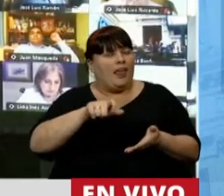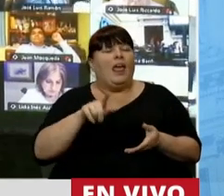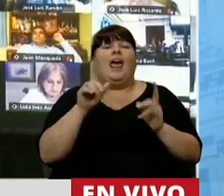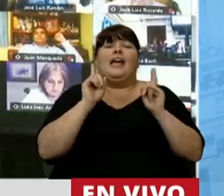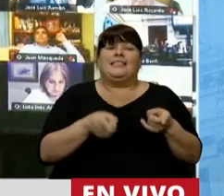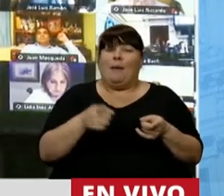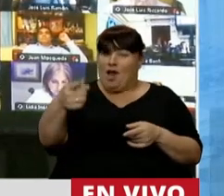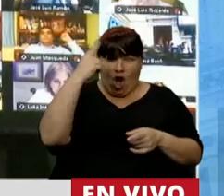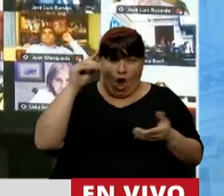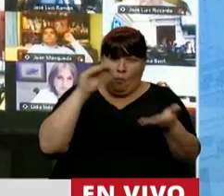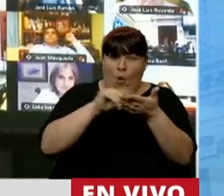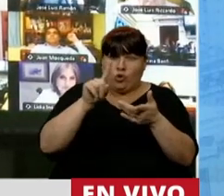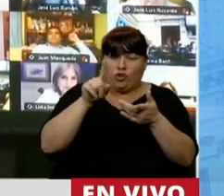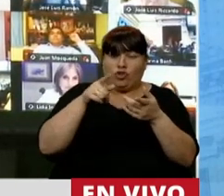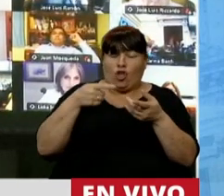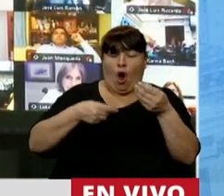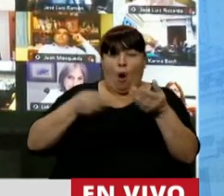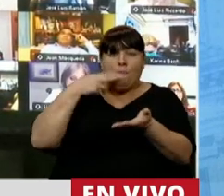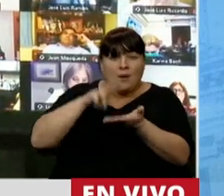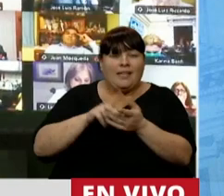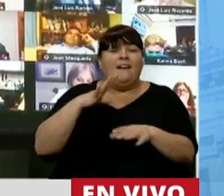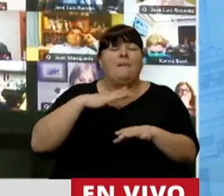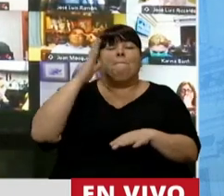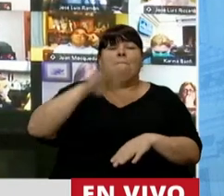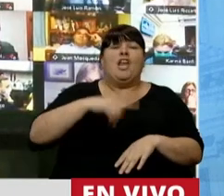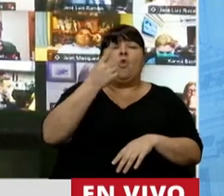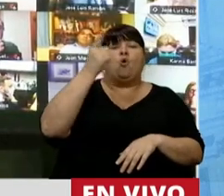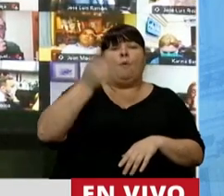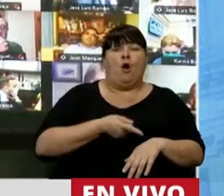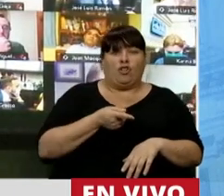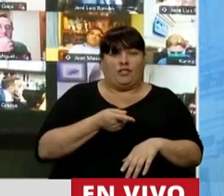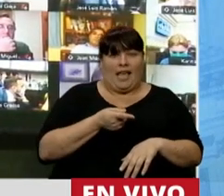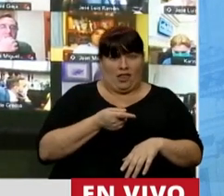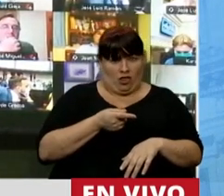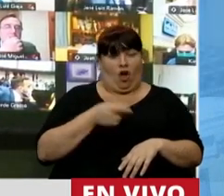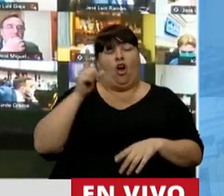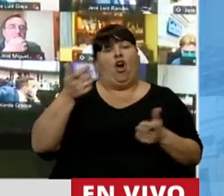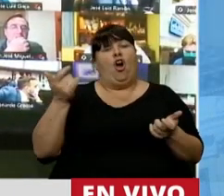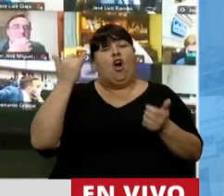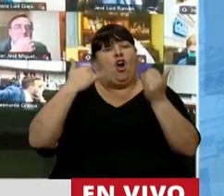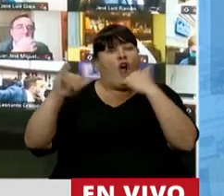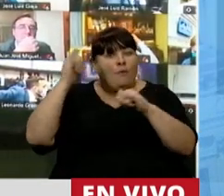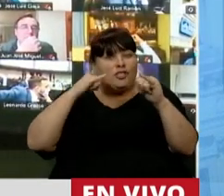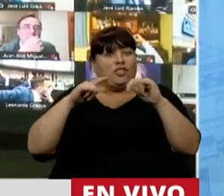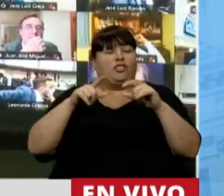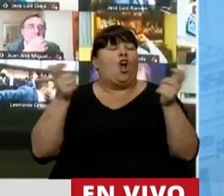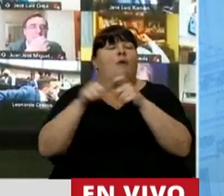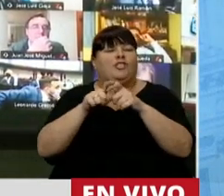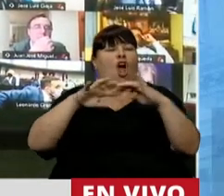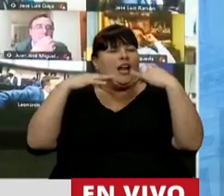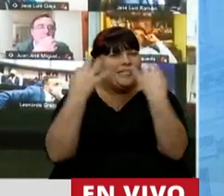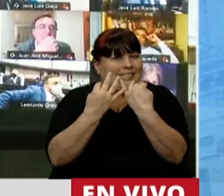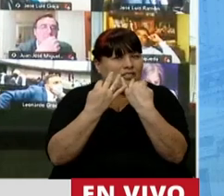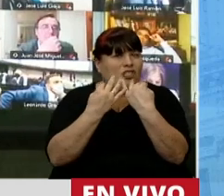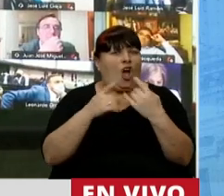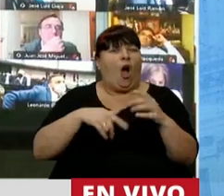de no contemplar eso, tiene la mitad del 1% que entre la comisión y el recinto se